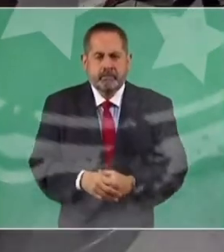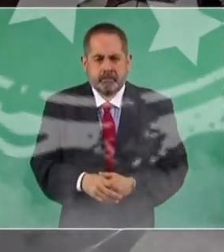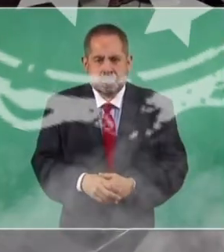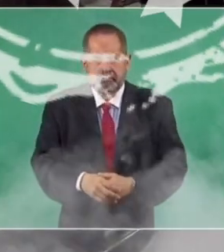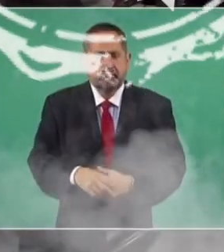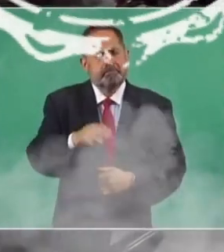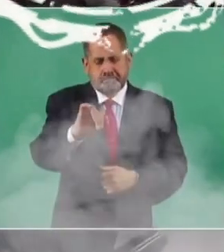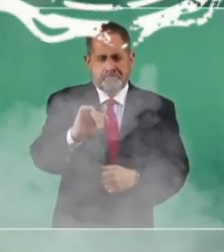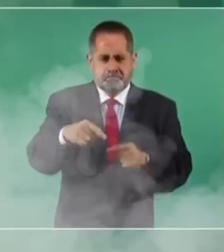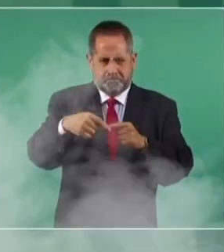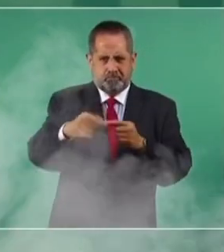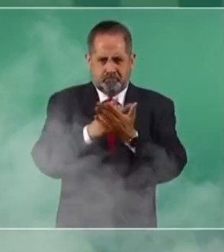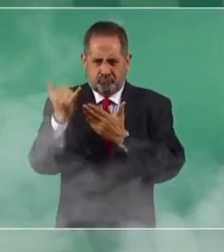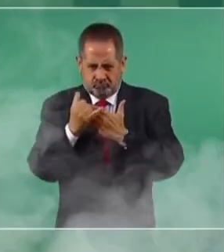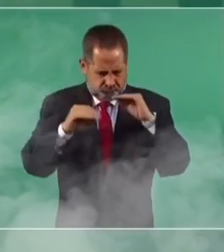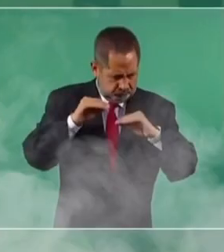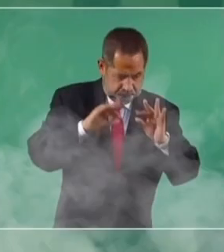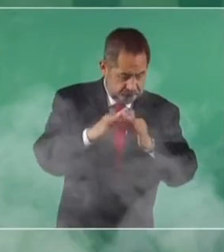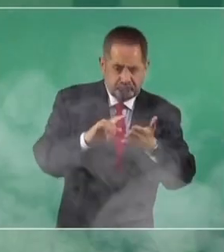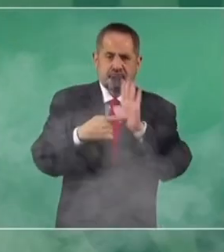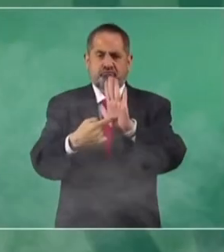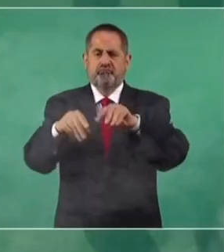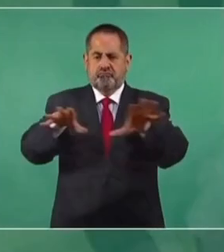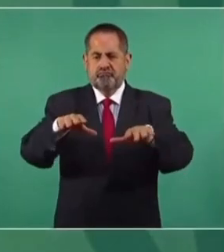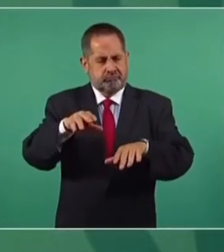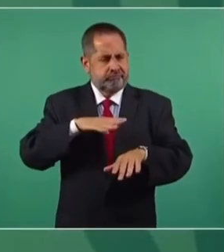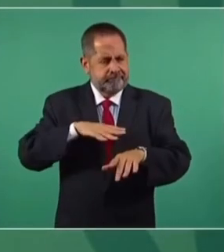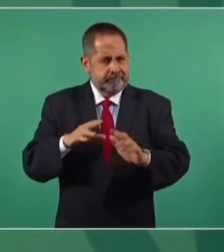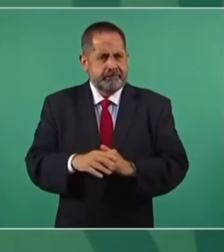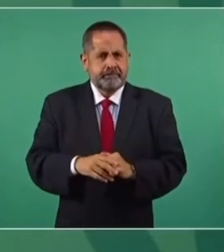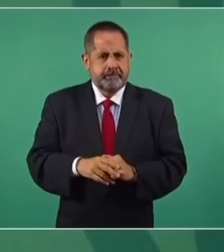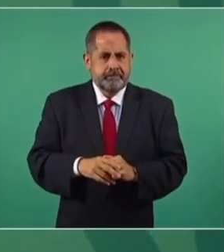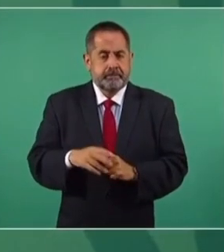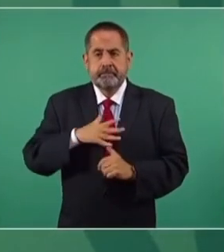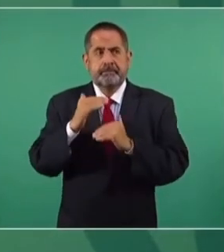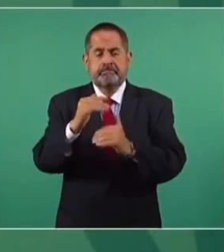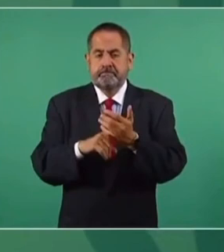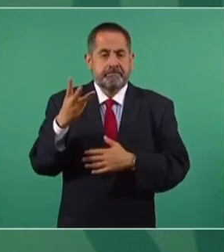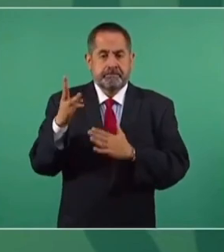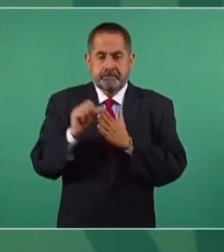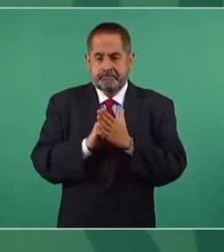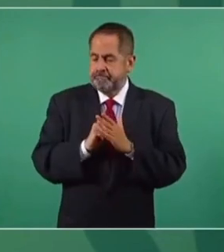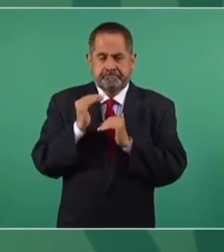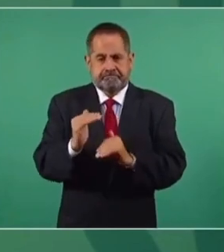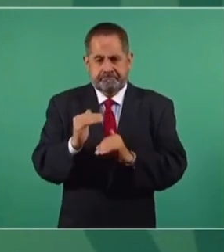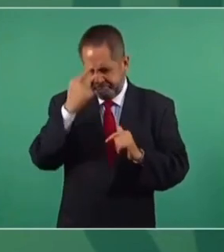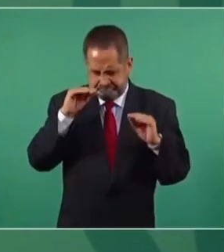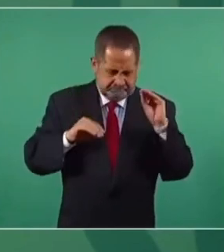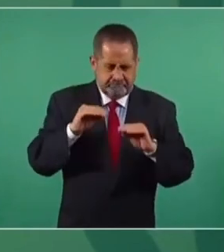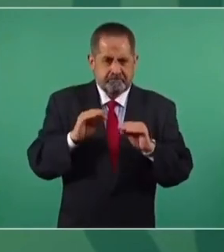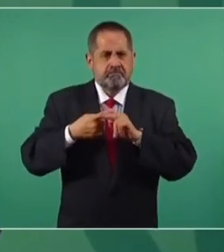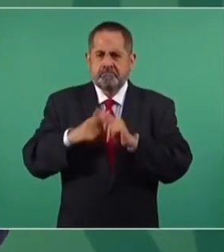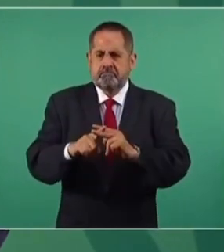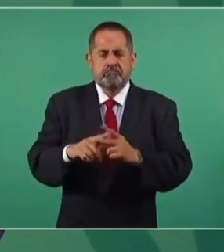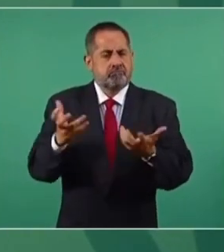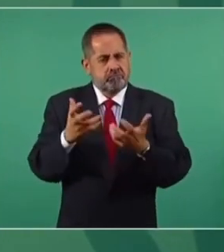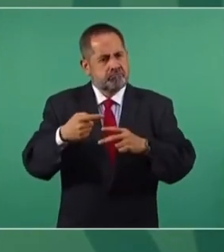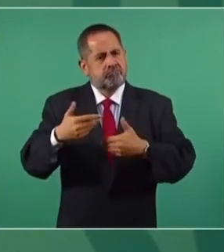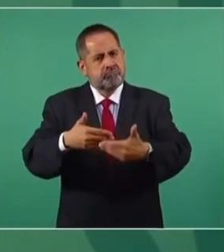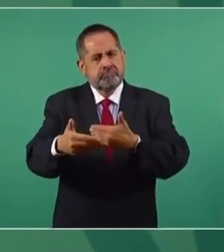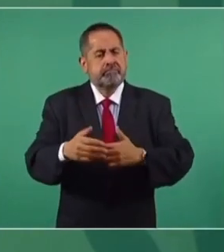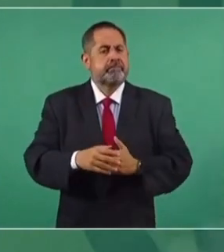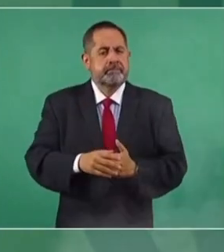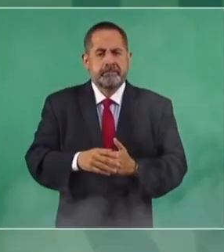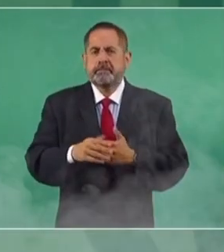Vamos a tener ya pronto el proyecto, lo vamos a dar a conocer. Tenemos ya un plazo, tres meses, para que empecemos a